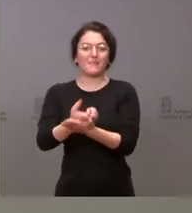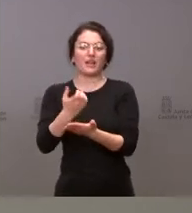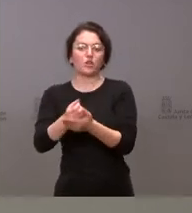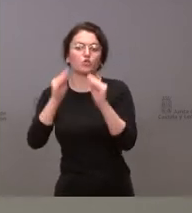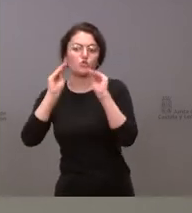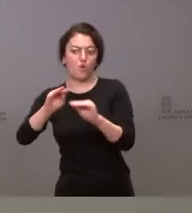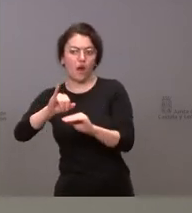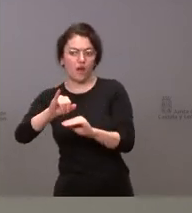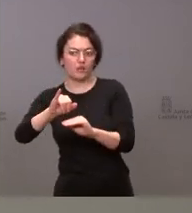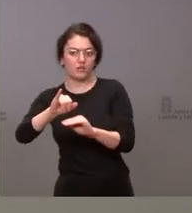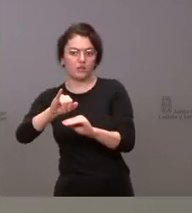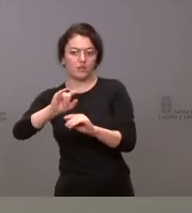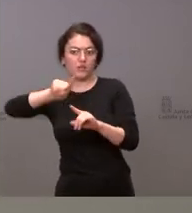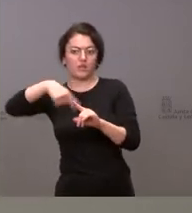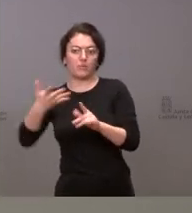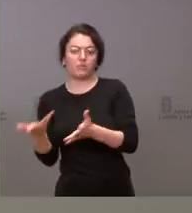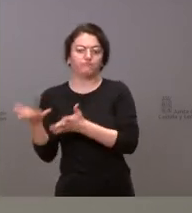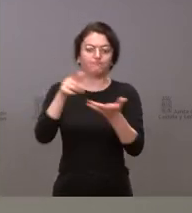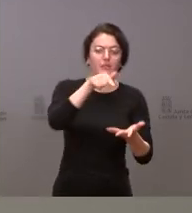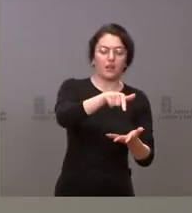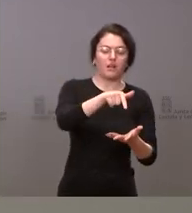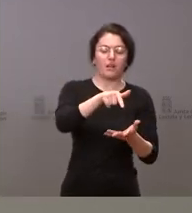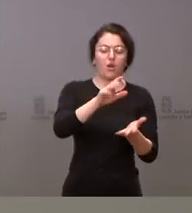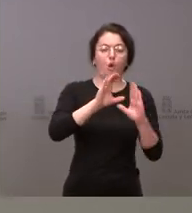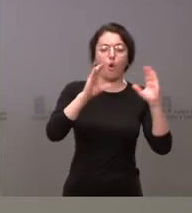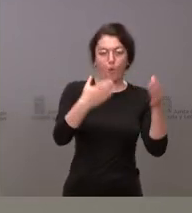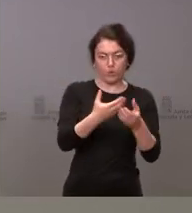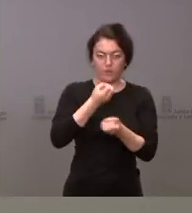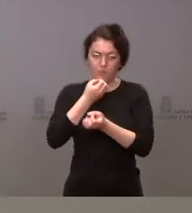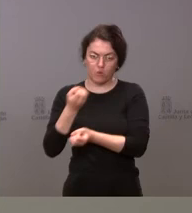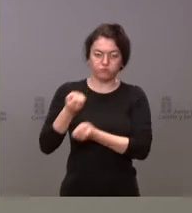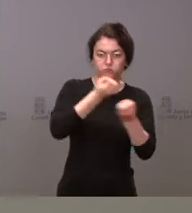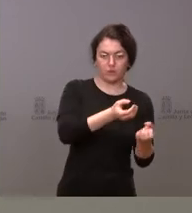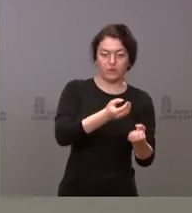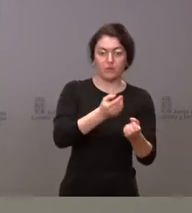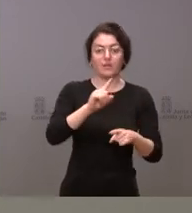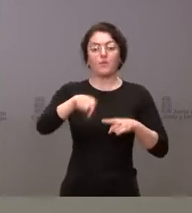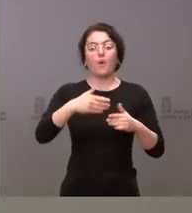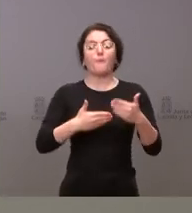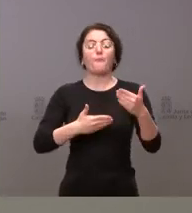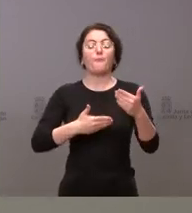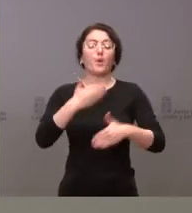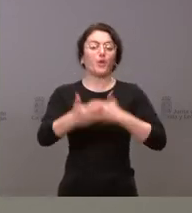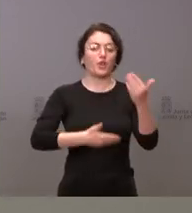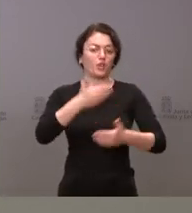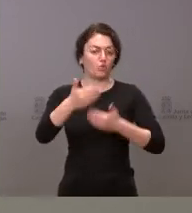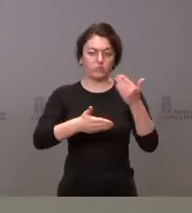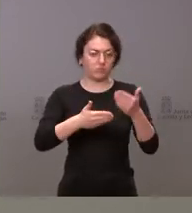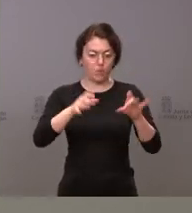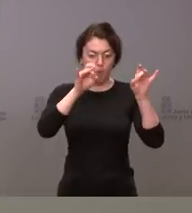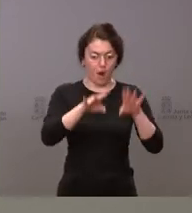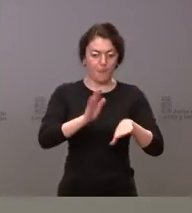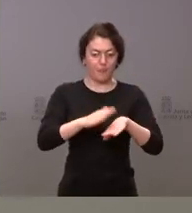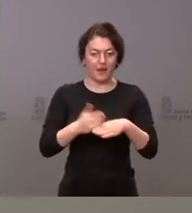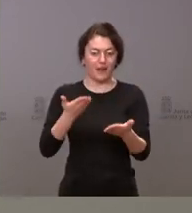vuelca la información a la Junta de Castilla y León. Al siguiente proceso ya habrá un proceso único de solicitud y admisión. Pero el formulario es